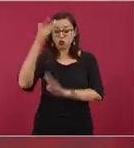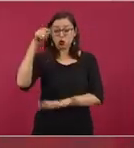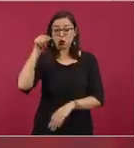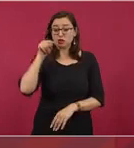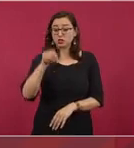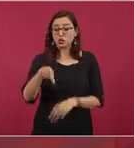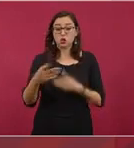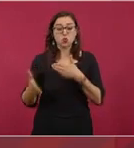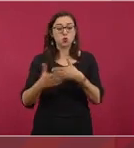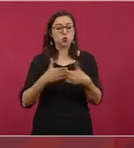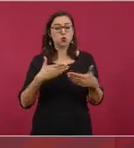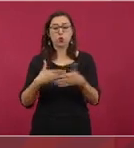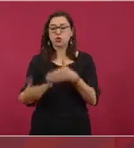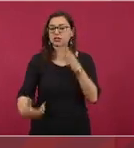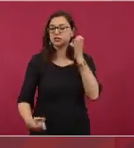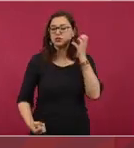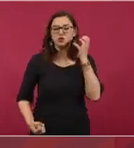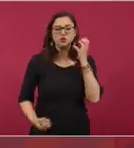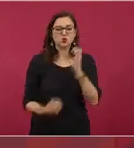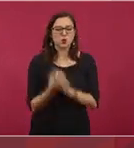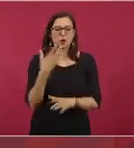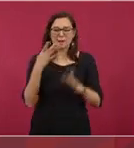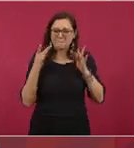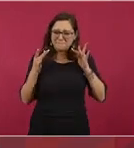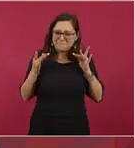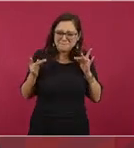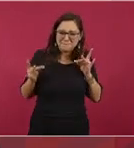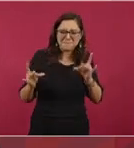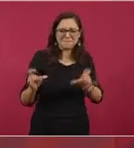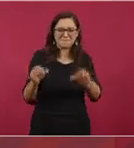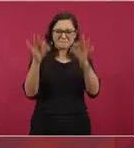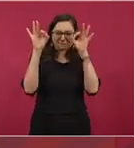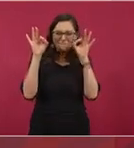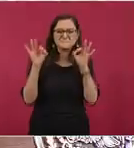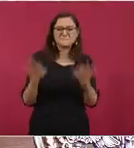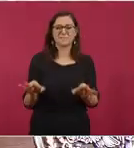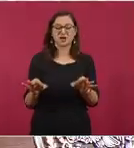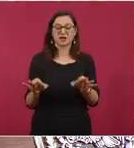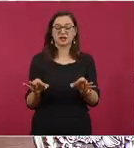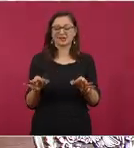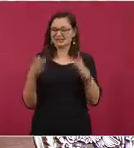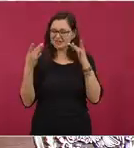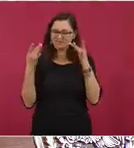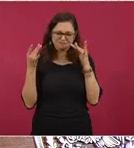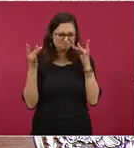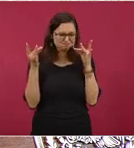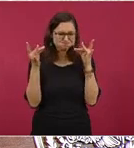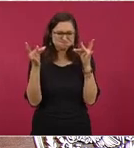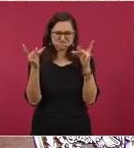excepcionales en calidad de mayor calidad